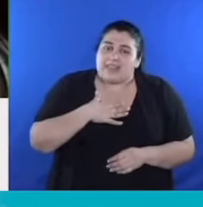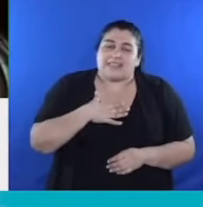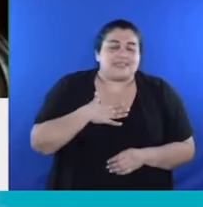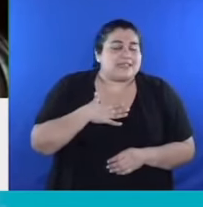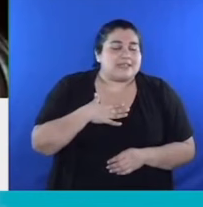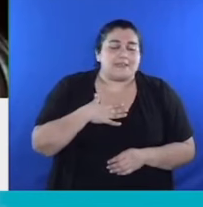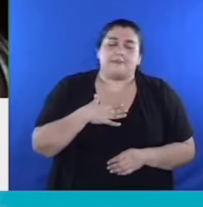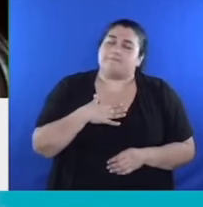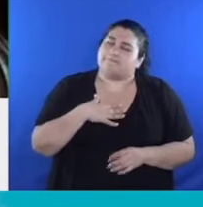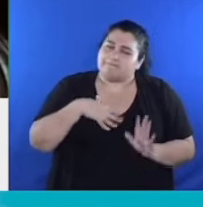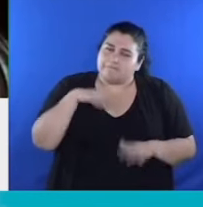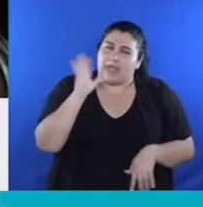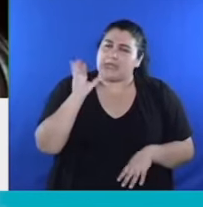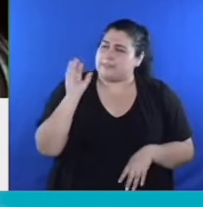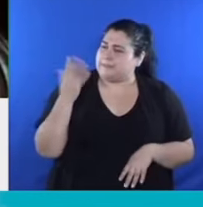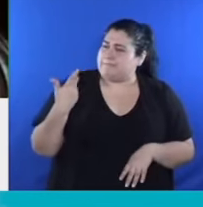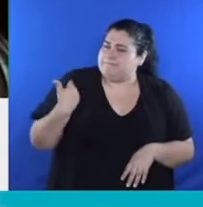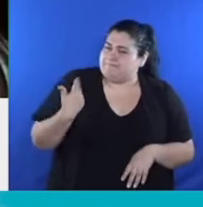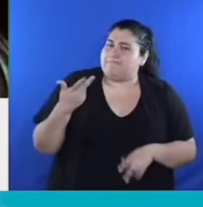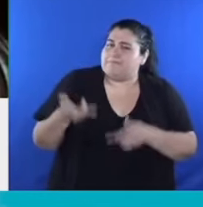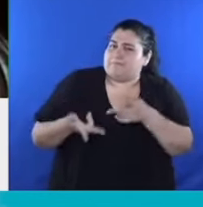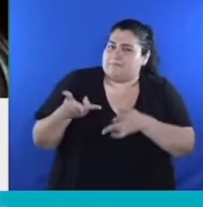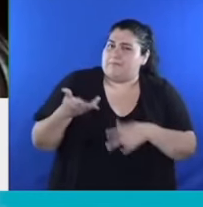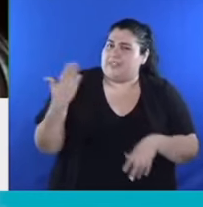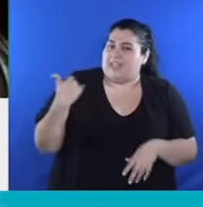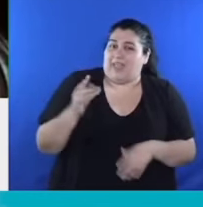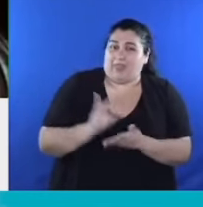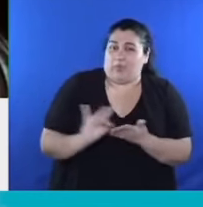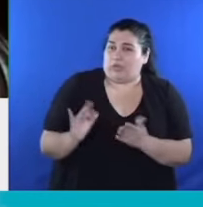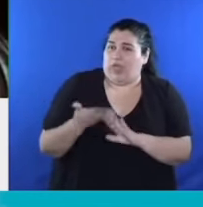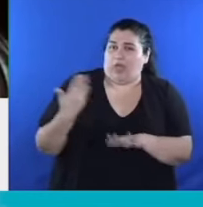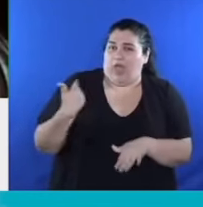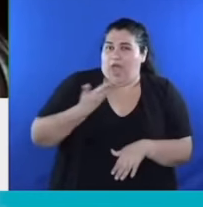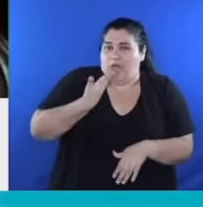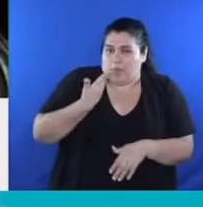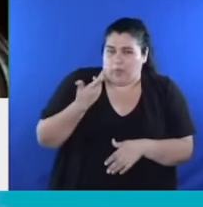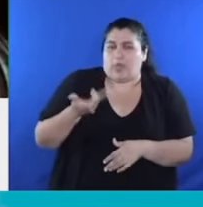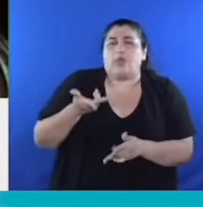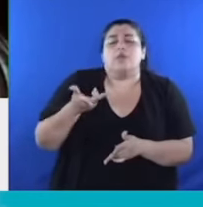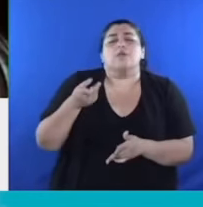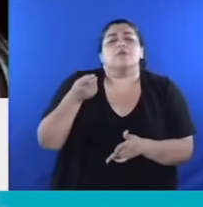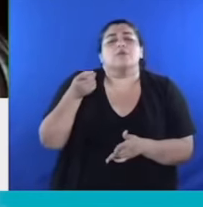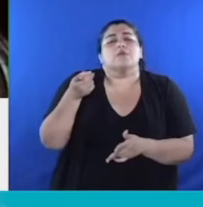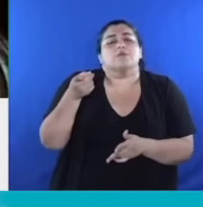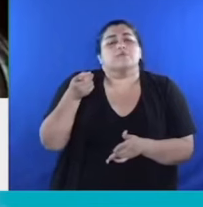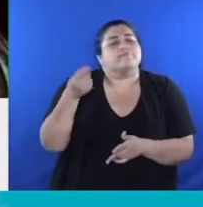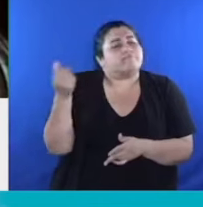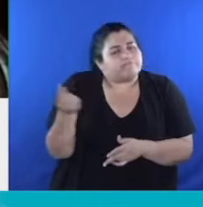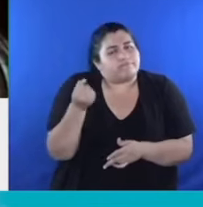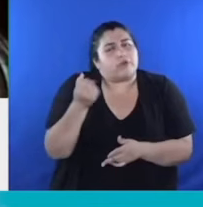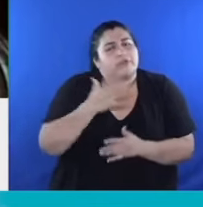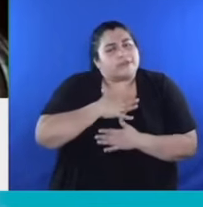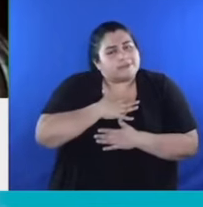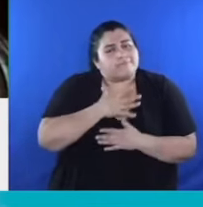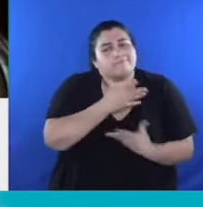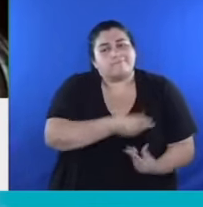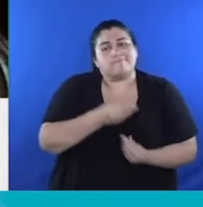en primer lugar, y como decía la diputada que me antecedió en la palabra, reivindicar la solidaridad